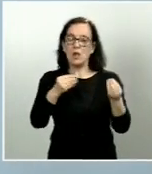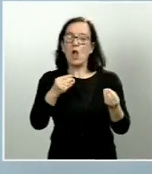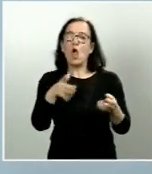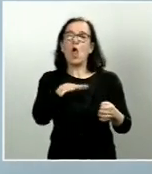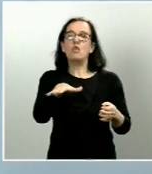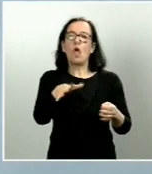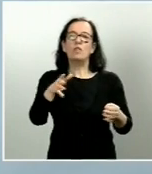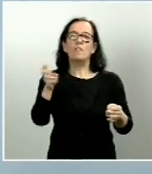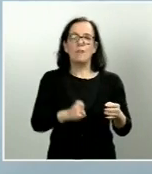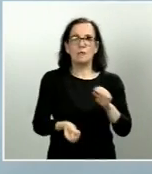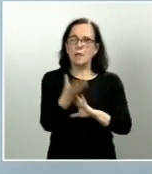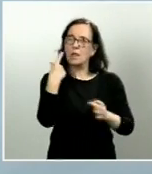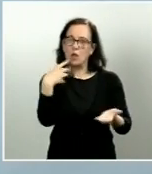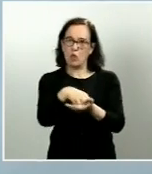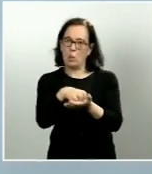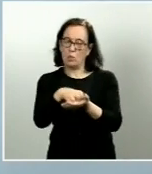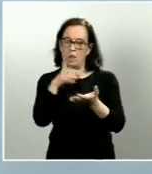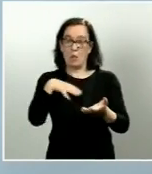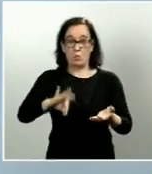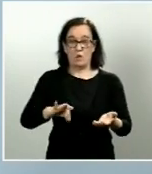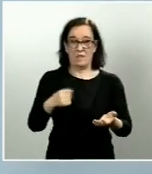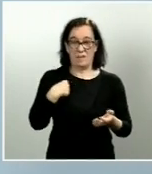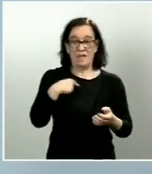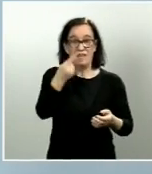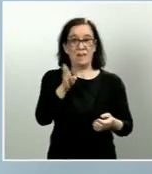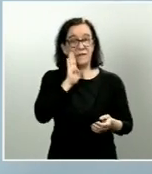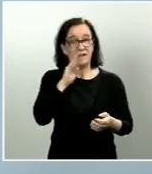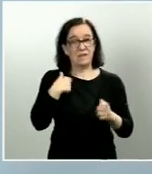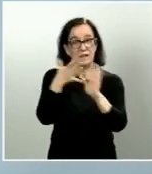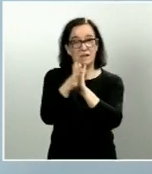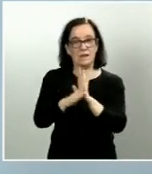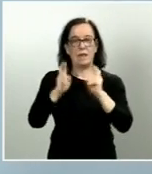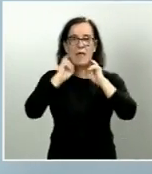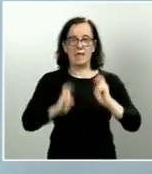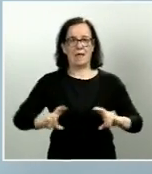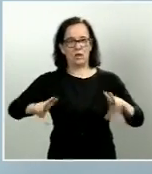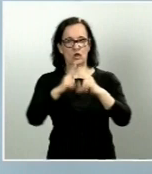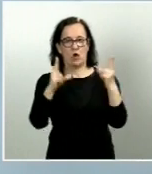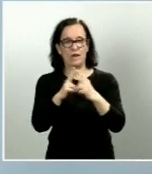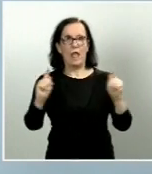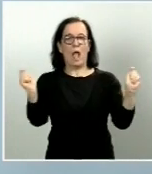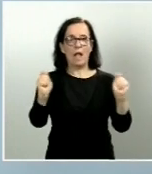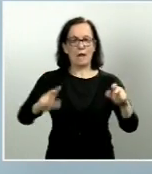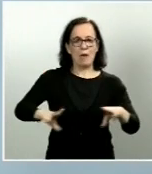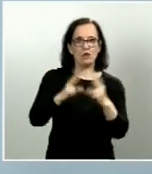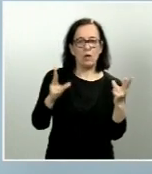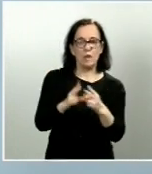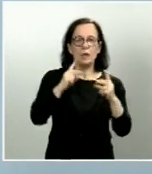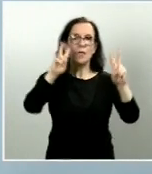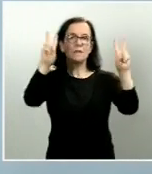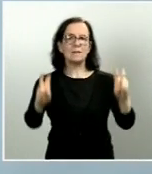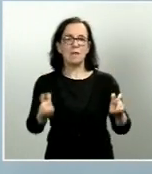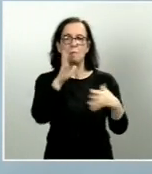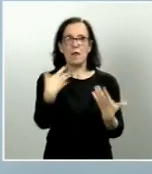que puedan generar, y lo dije en su momento, estrés social, alarma social, en cuestiones que en estos momentos